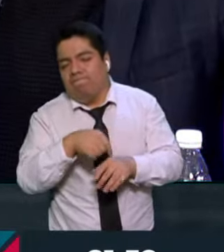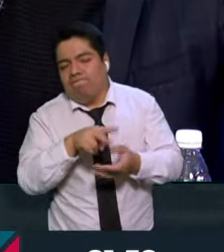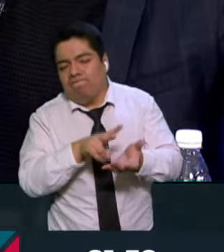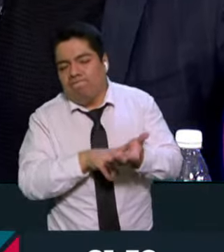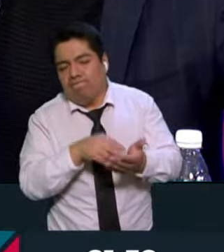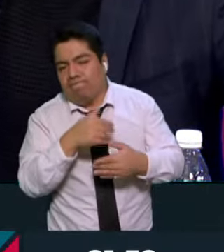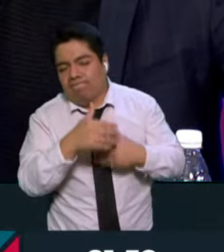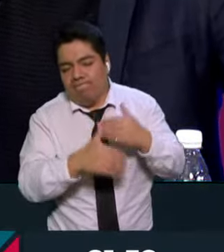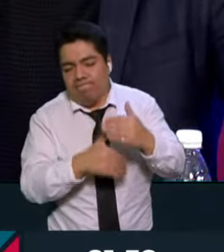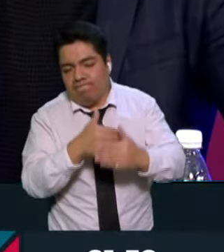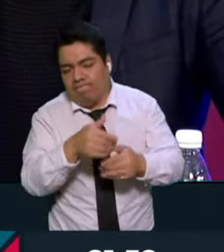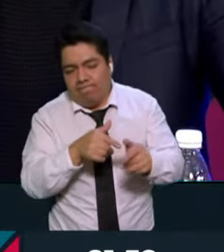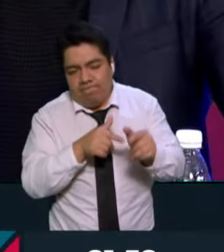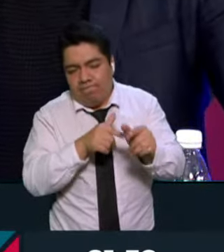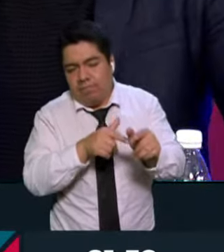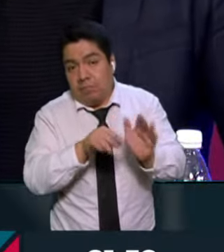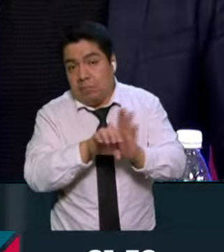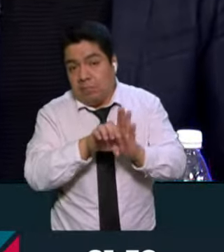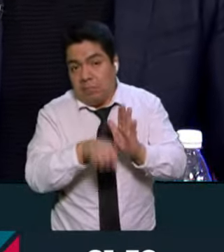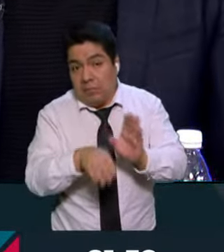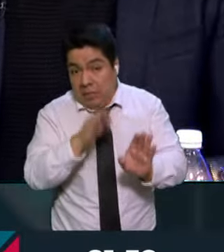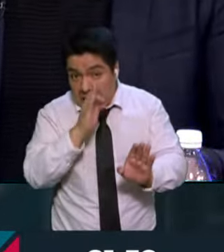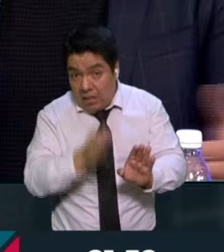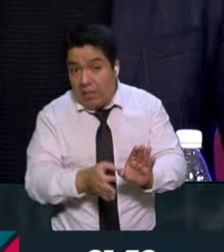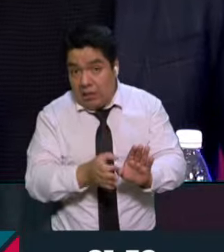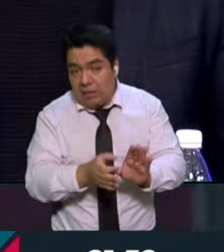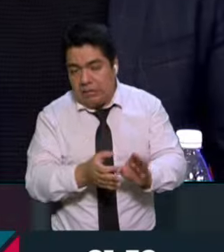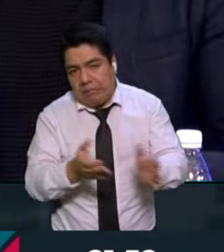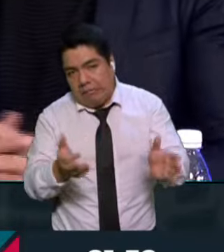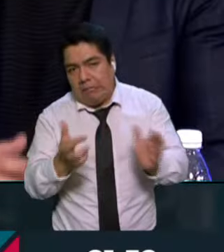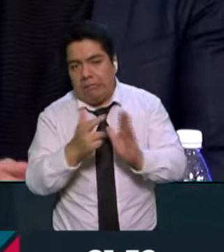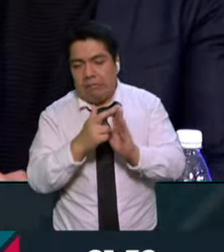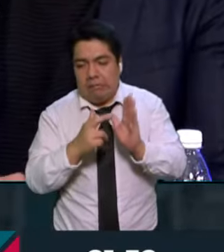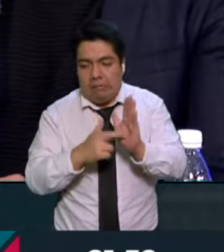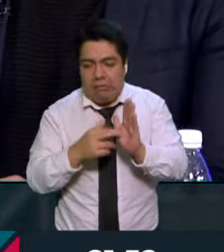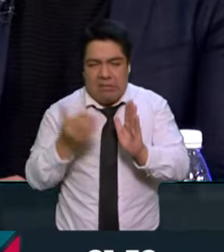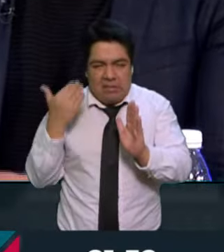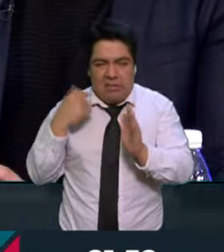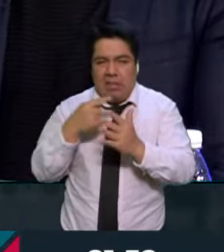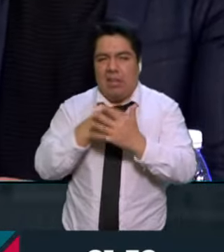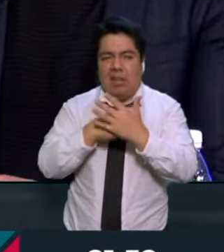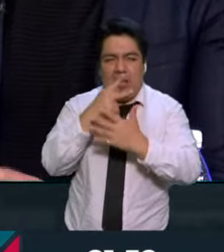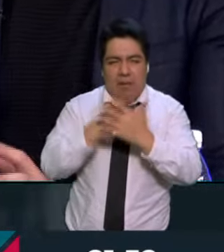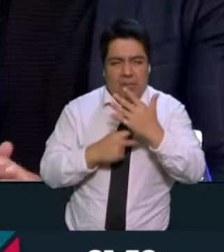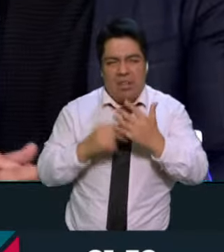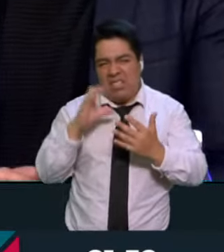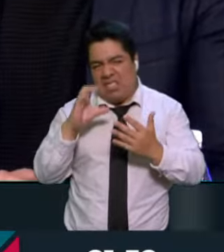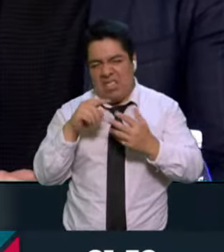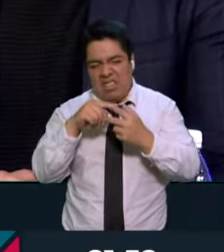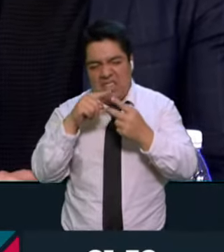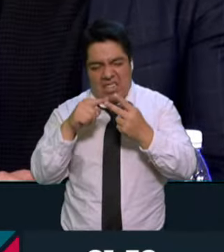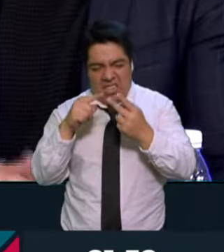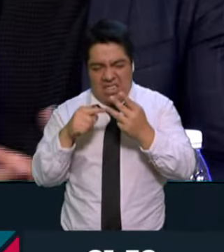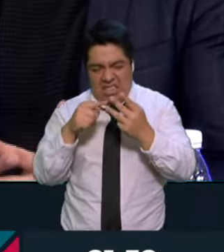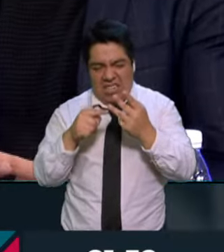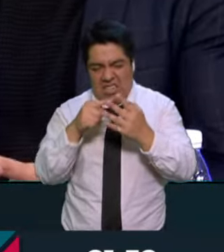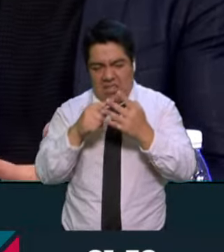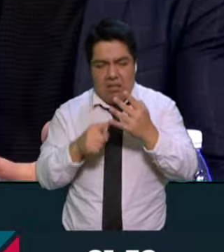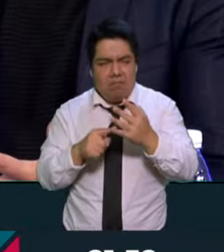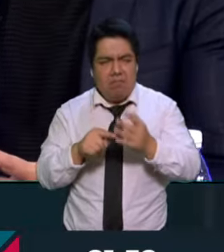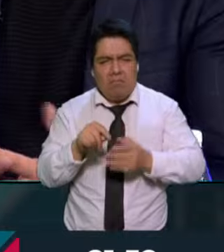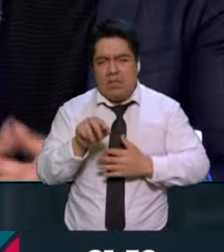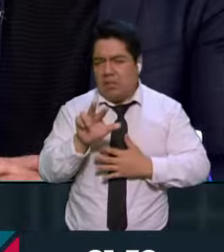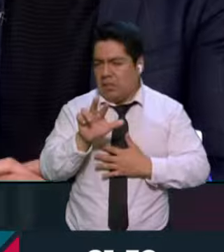sucesivo. Si ya se aprueba, pues estas reformas que vienen como el Plan C y más reformas, bueno, son 18